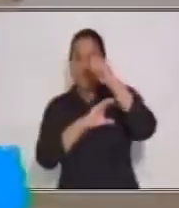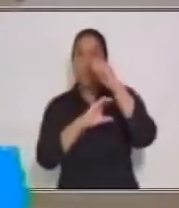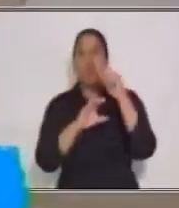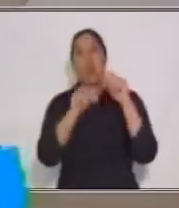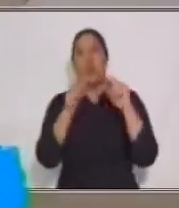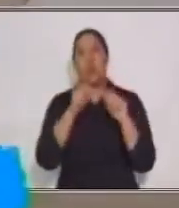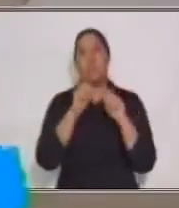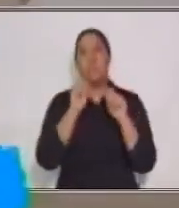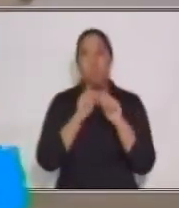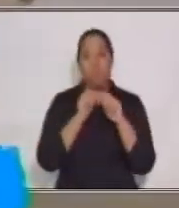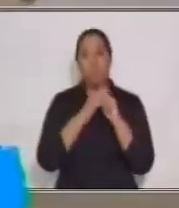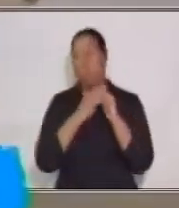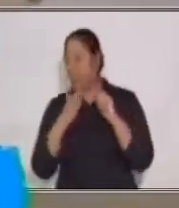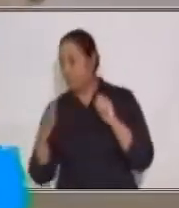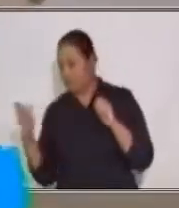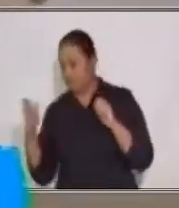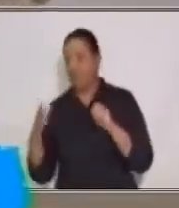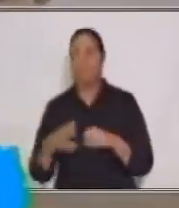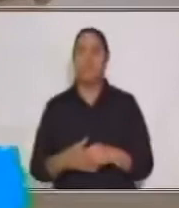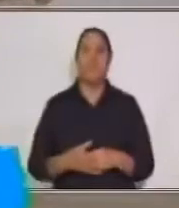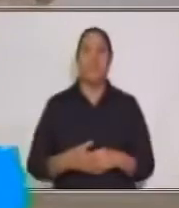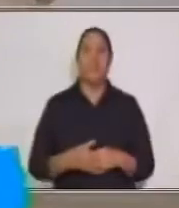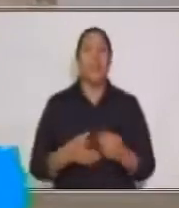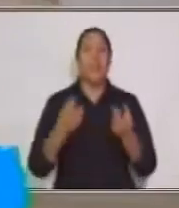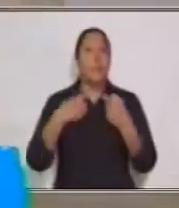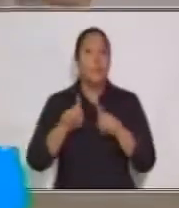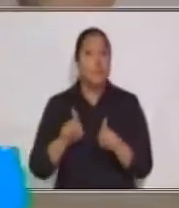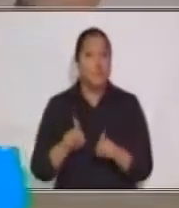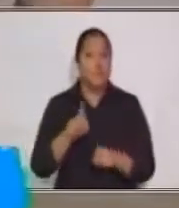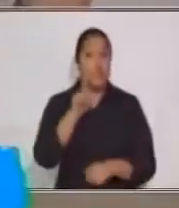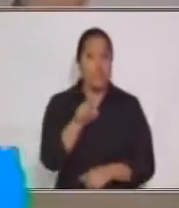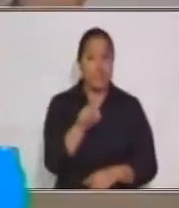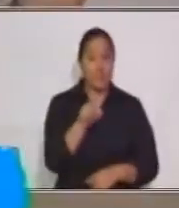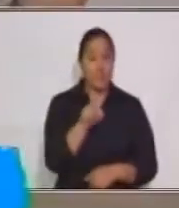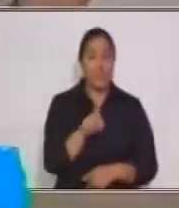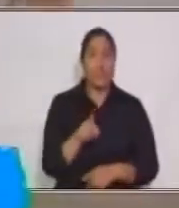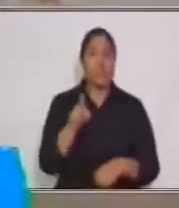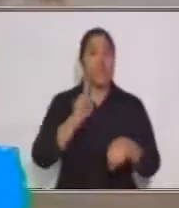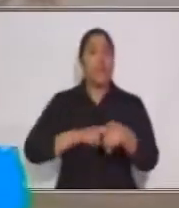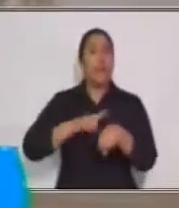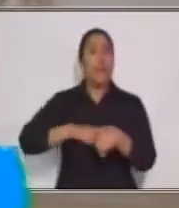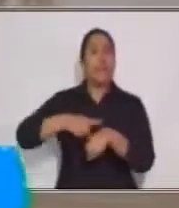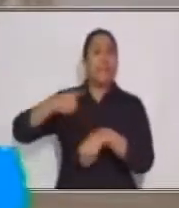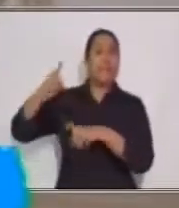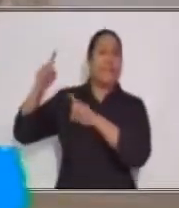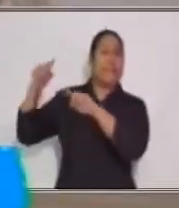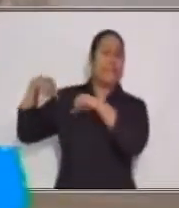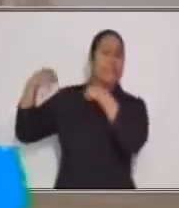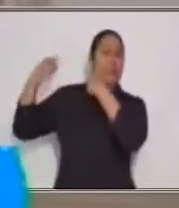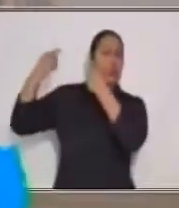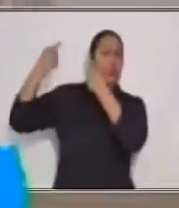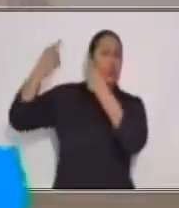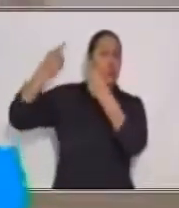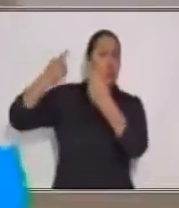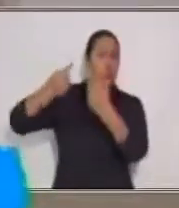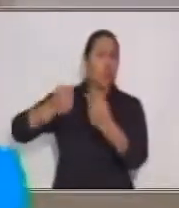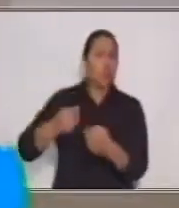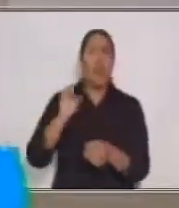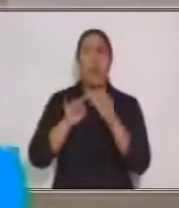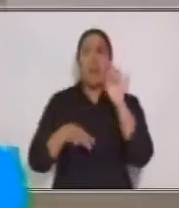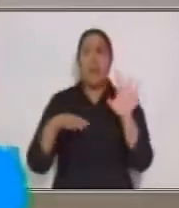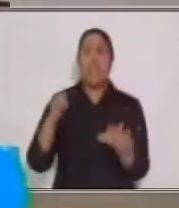seguido. Muy bien. A pesar de ello, desde hace algún tiempo se ha estado confundiendo. Bueno,